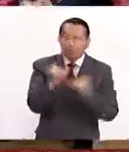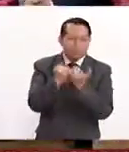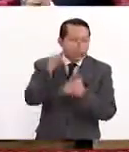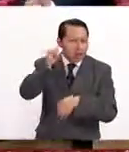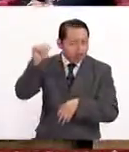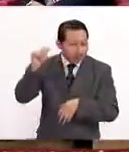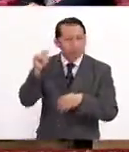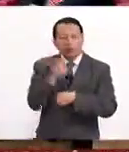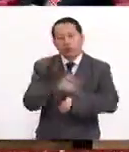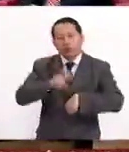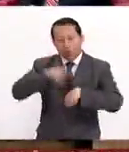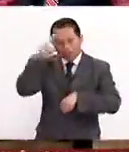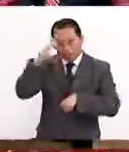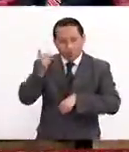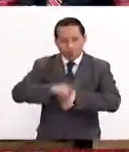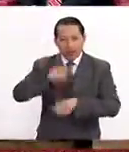del Día Mundial de la Voz. Gracias por estar con nosotros.